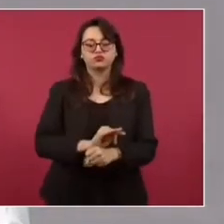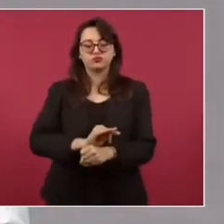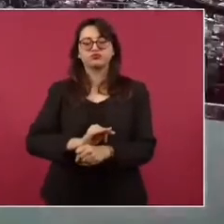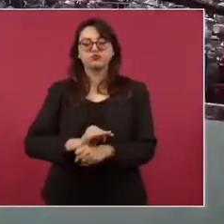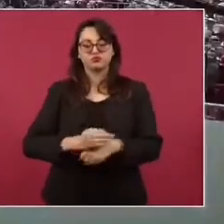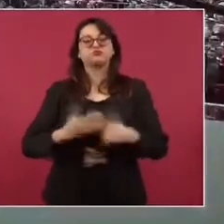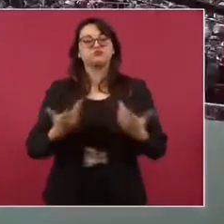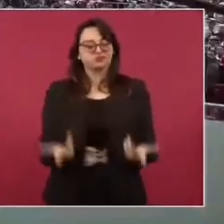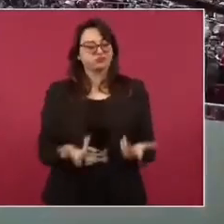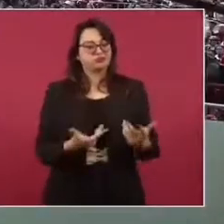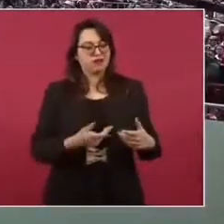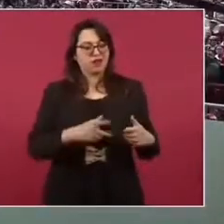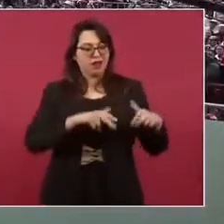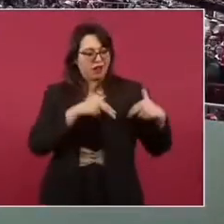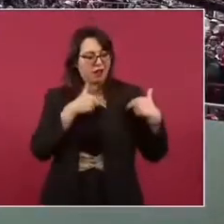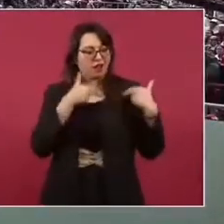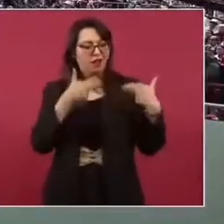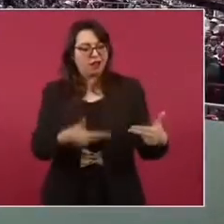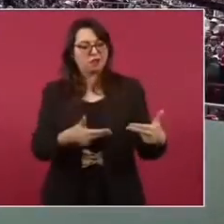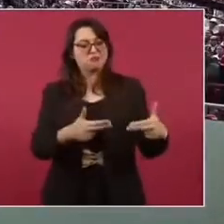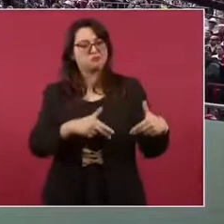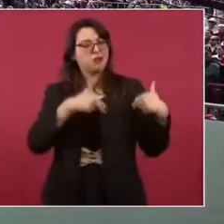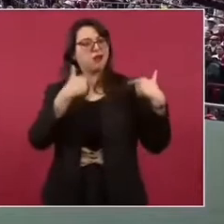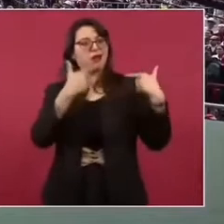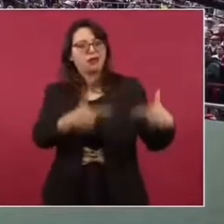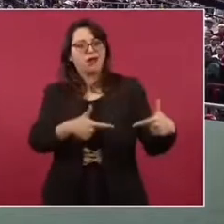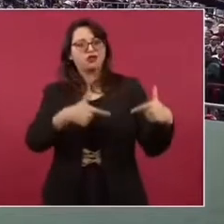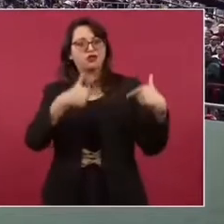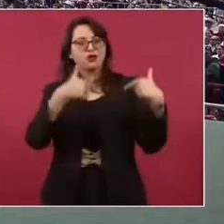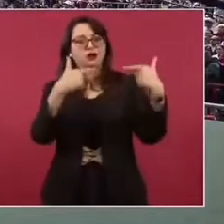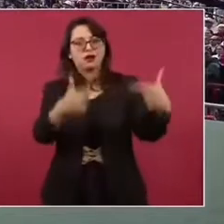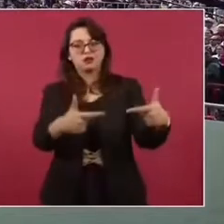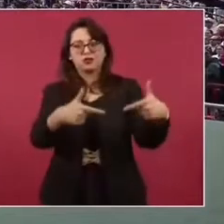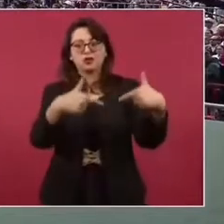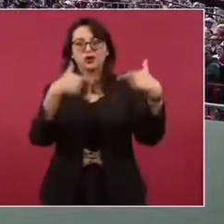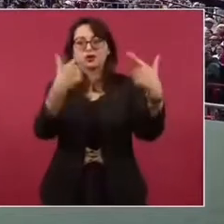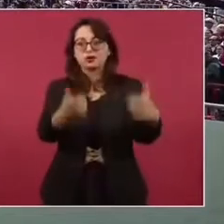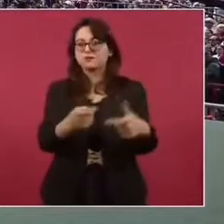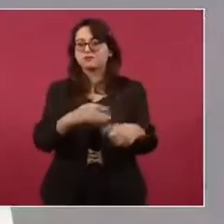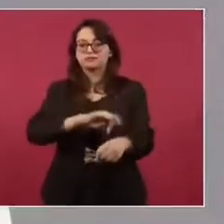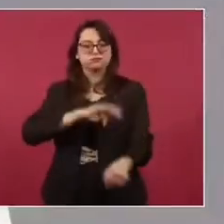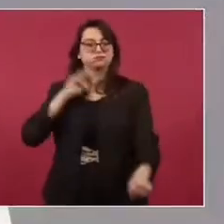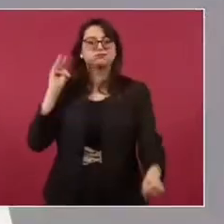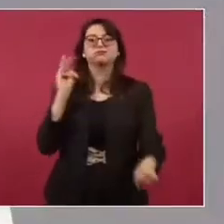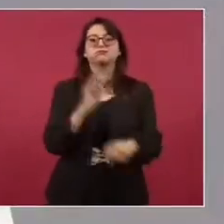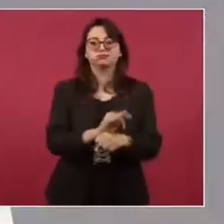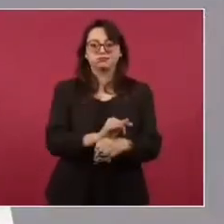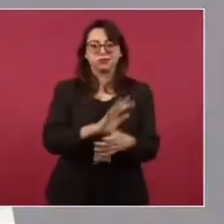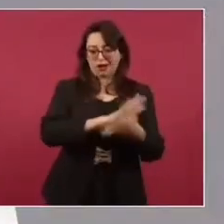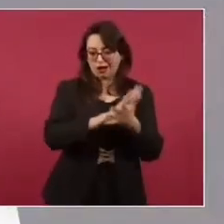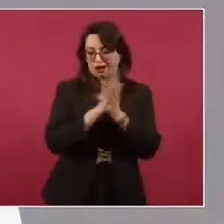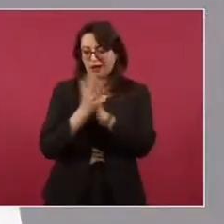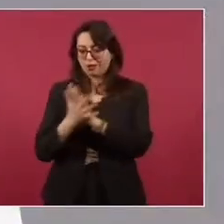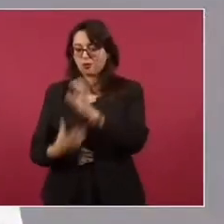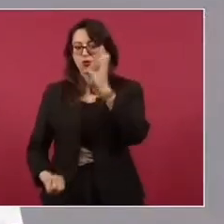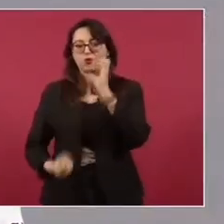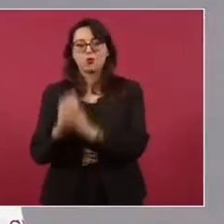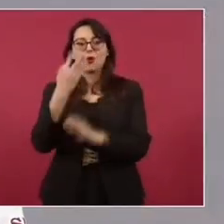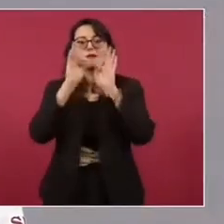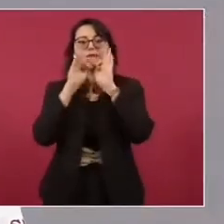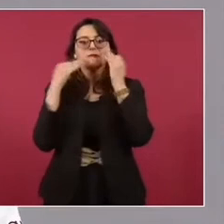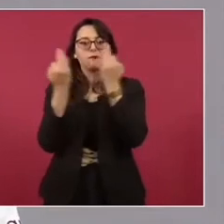heredando a esta y a las nuevas generaciones que servirá para la transición energética.